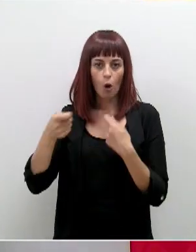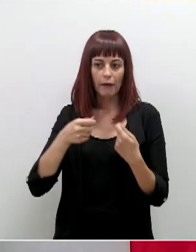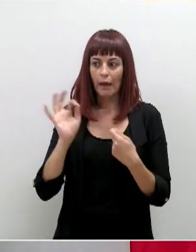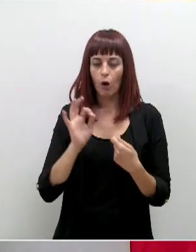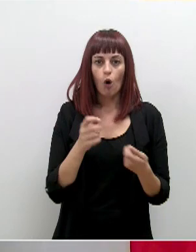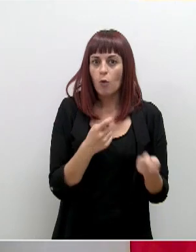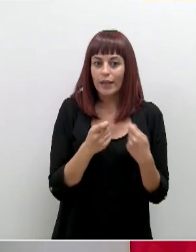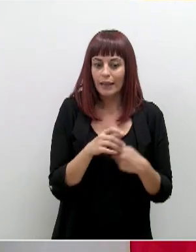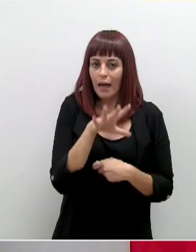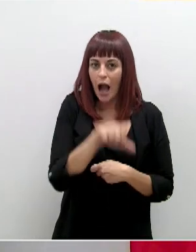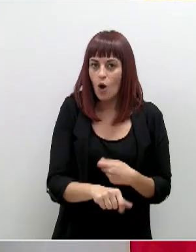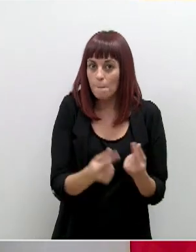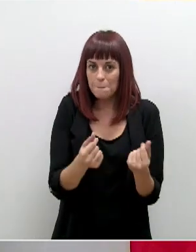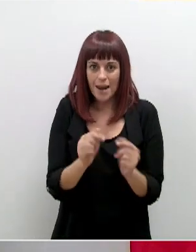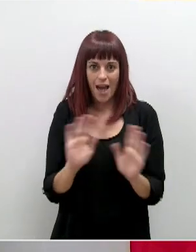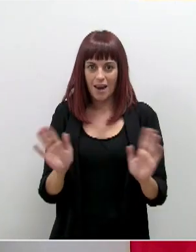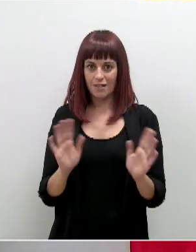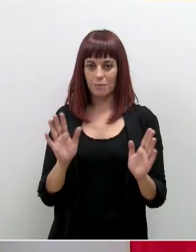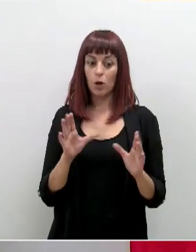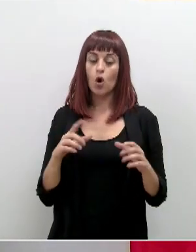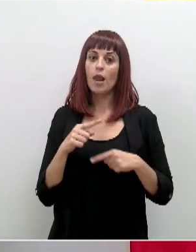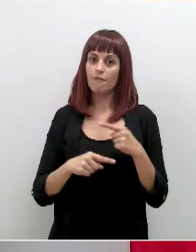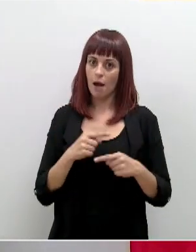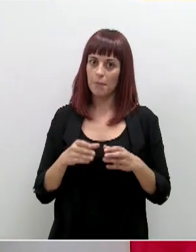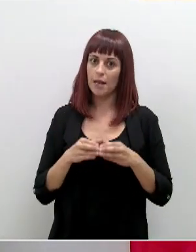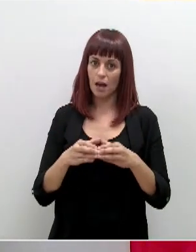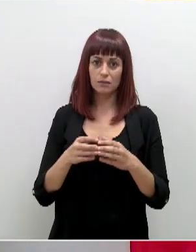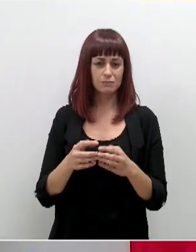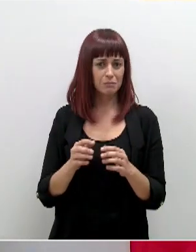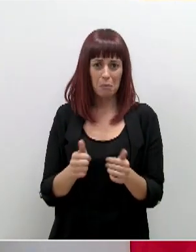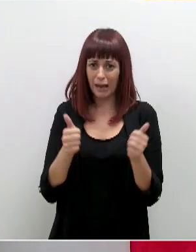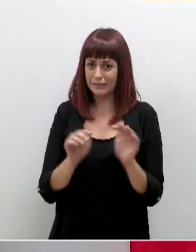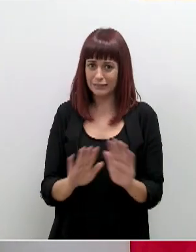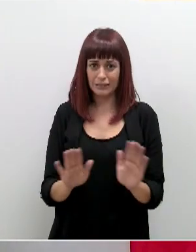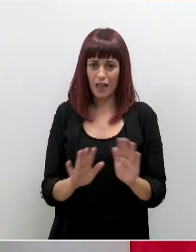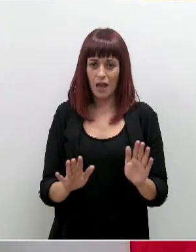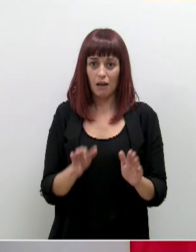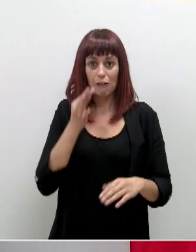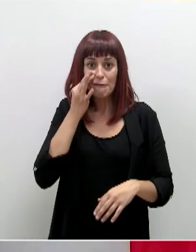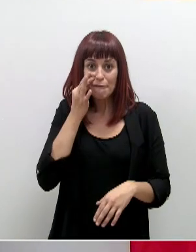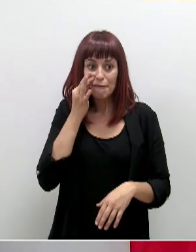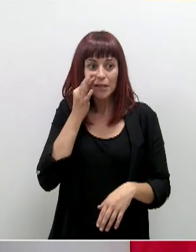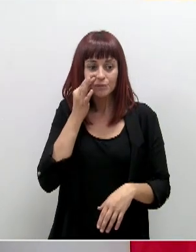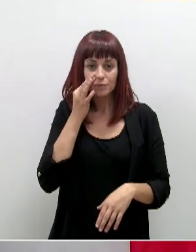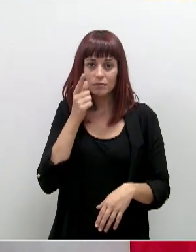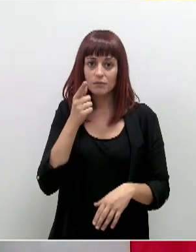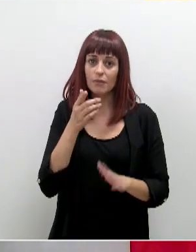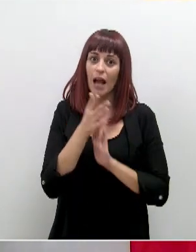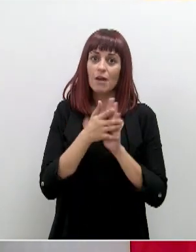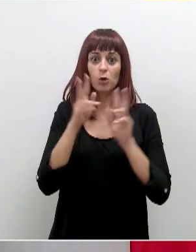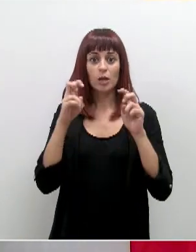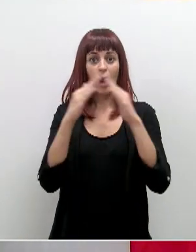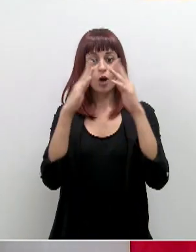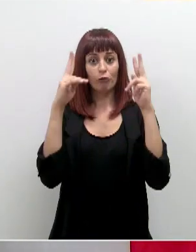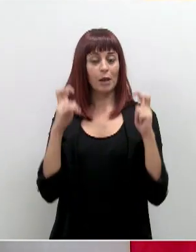comercio de proximidad, a donde necesite hacer sus compras y poco más. sea, que, realmente, aunque no planteemos ese confinamiento, sí